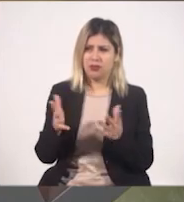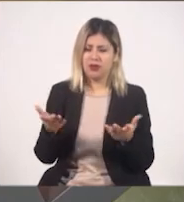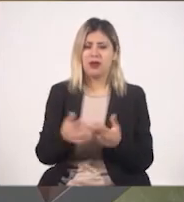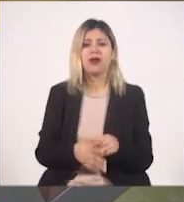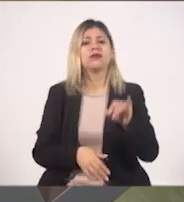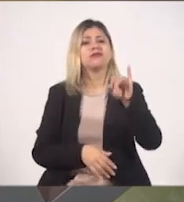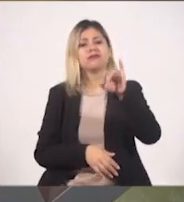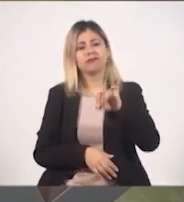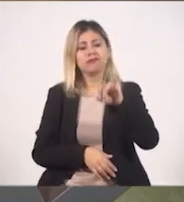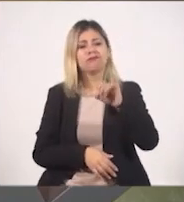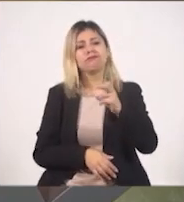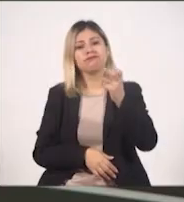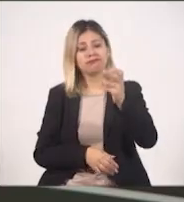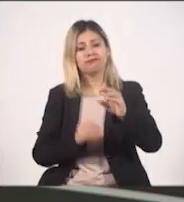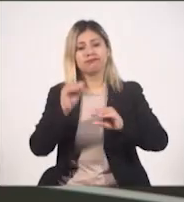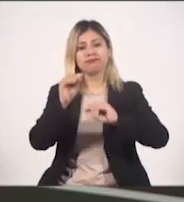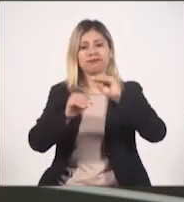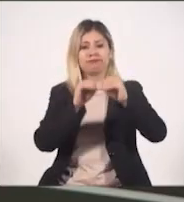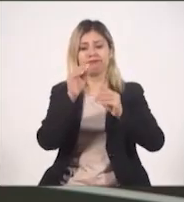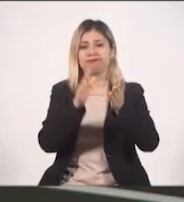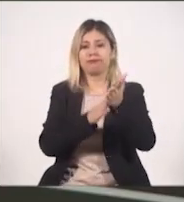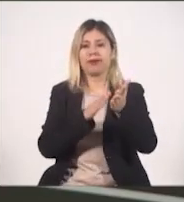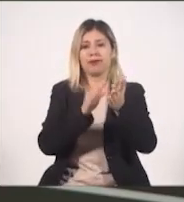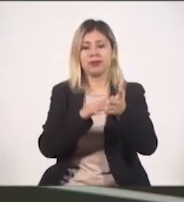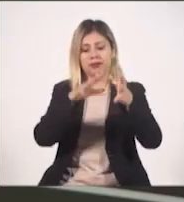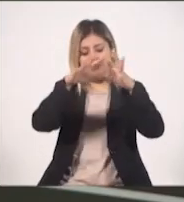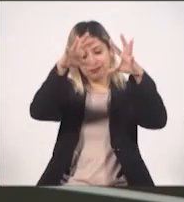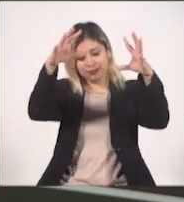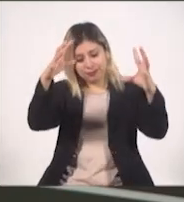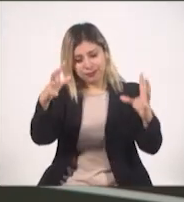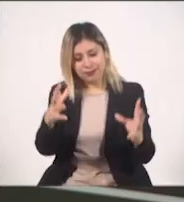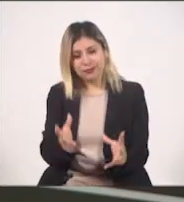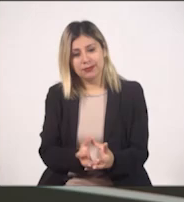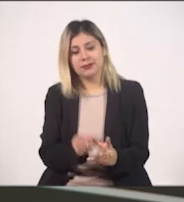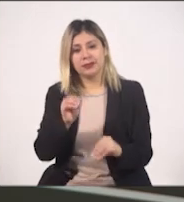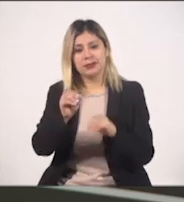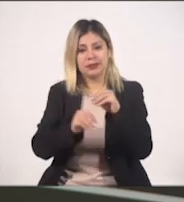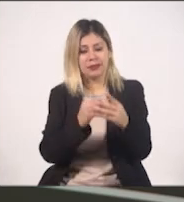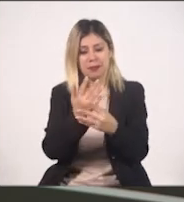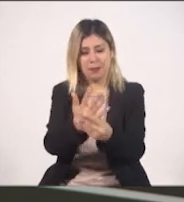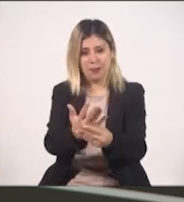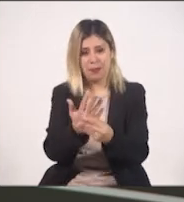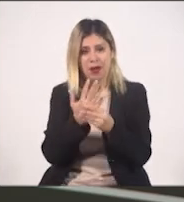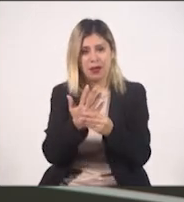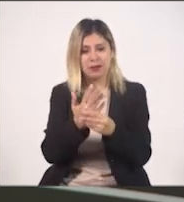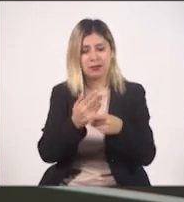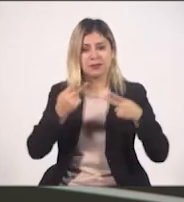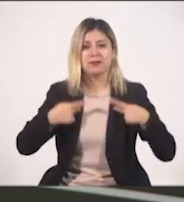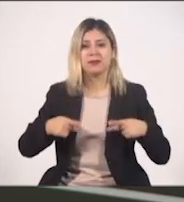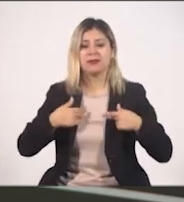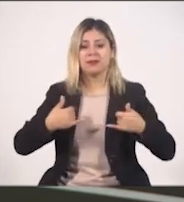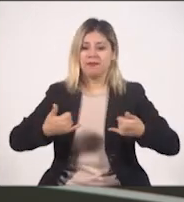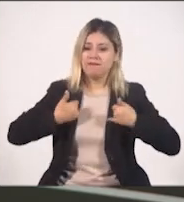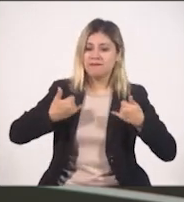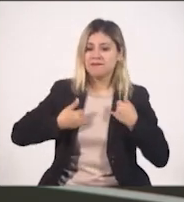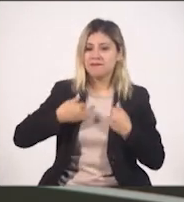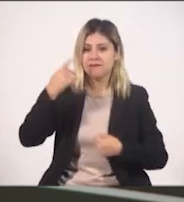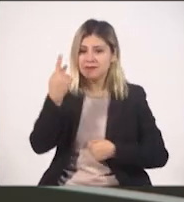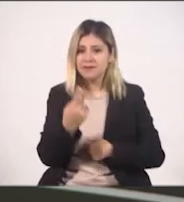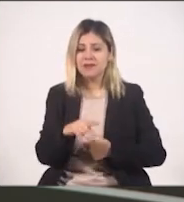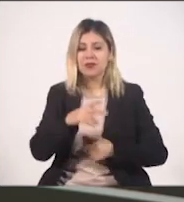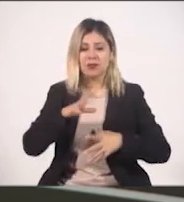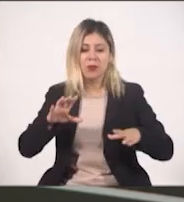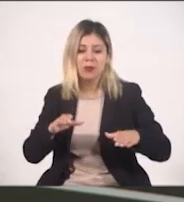globo de Cantoya, elaborado de papel de China. Wow. Pero pues elaborado por manos de personas, jóvenes de Chiquilistlán y